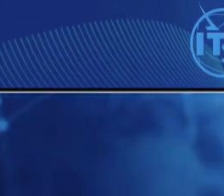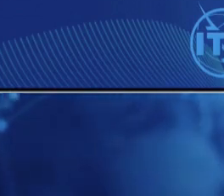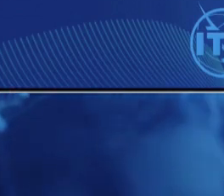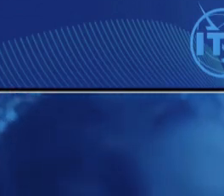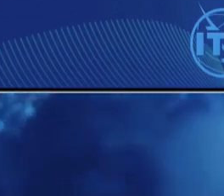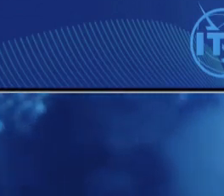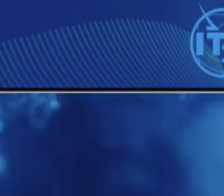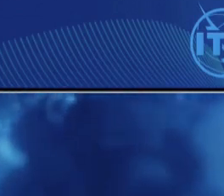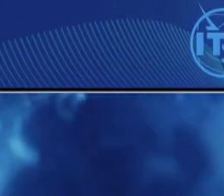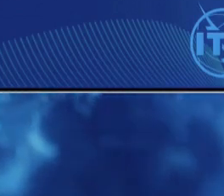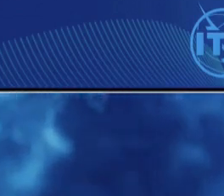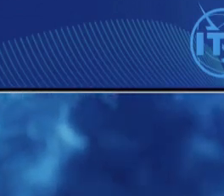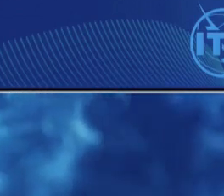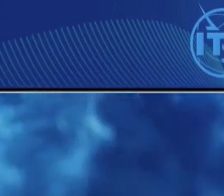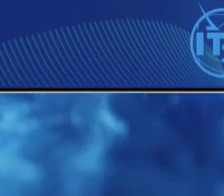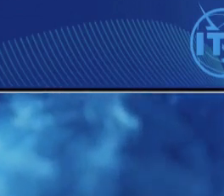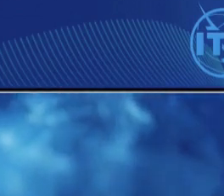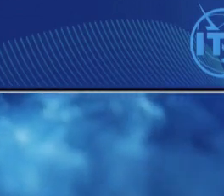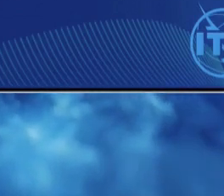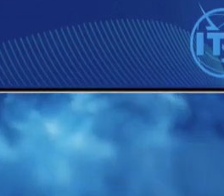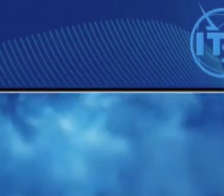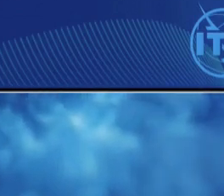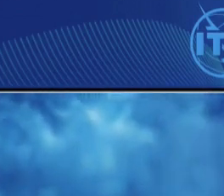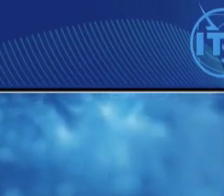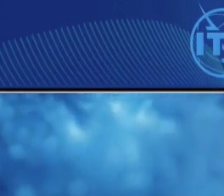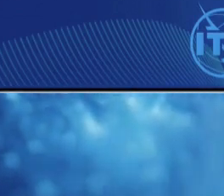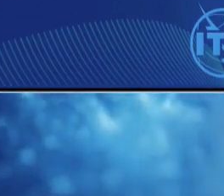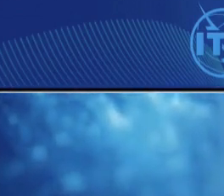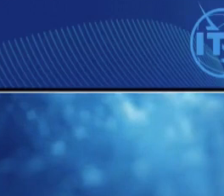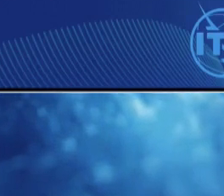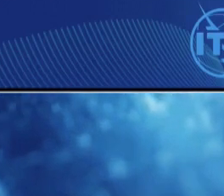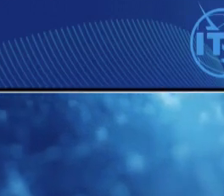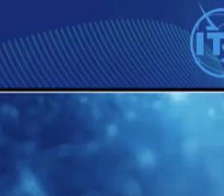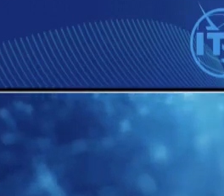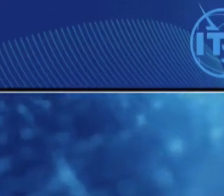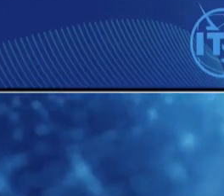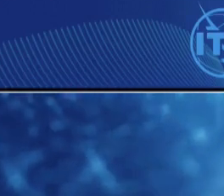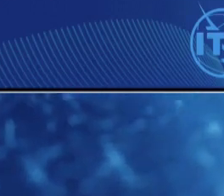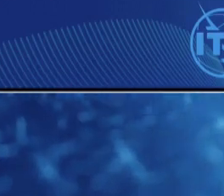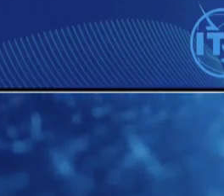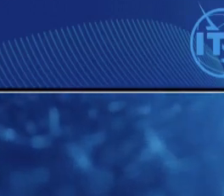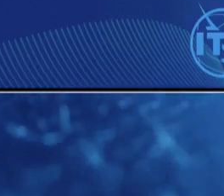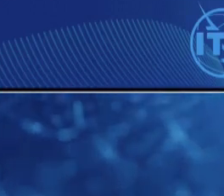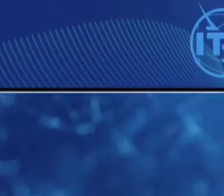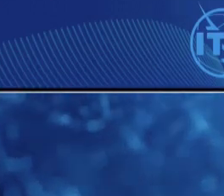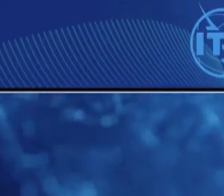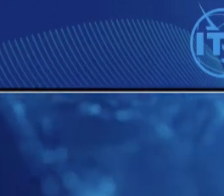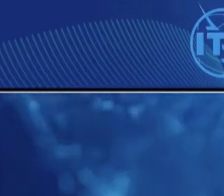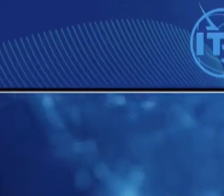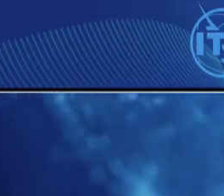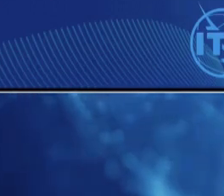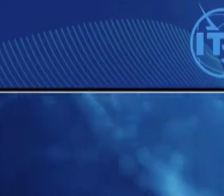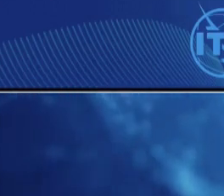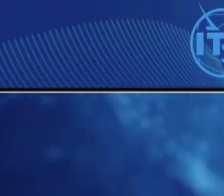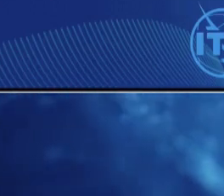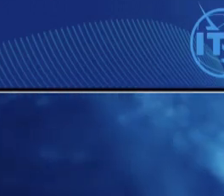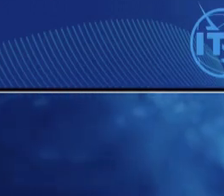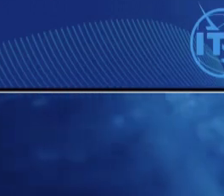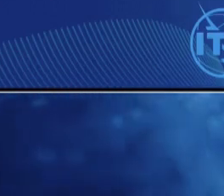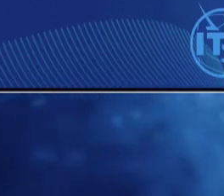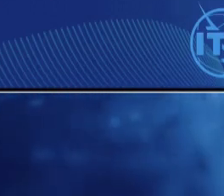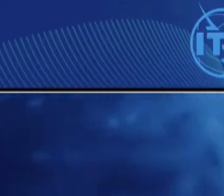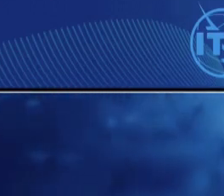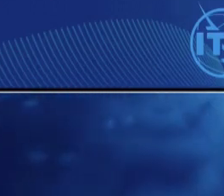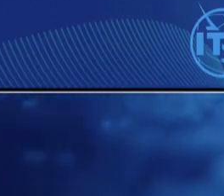racional, equitativo, eficiente y económico de este limitado recurso natural, como decía yo en las